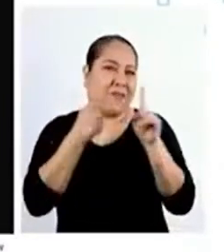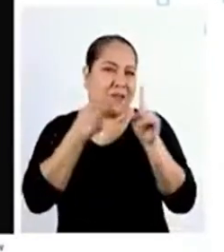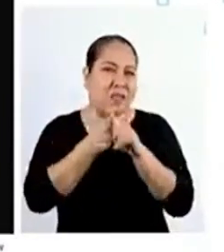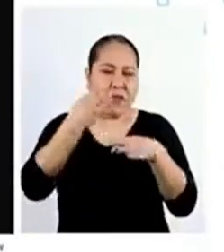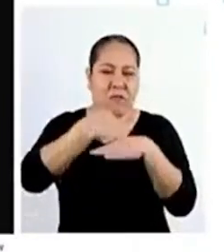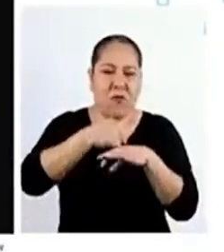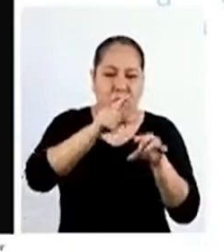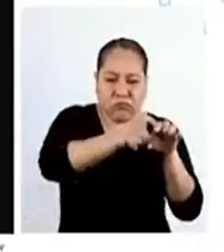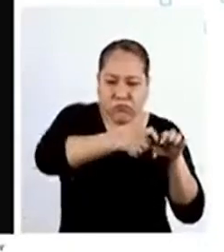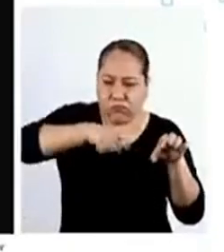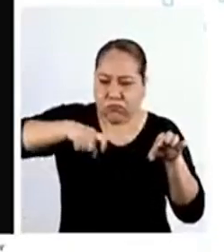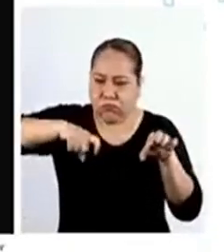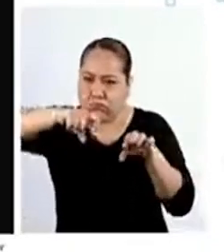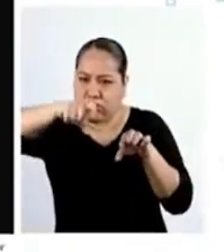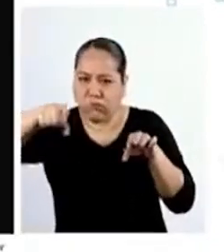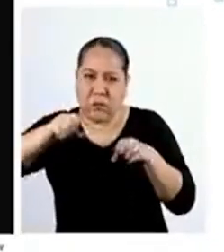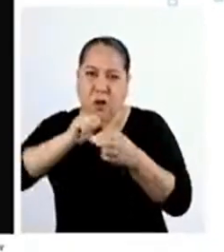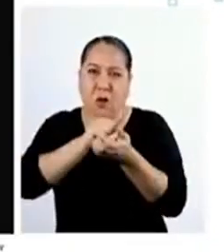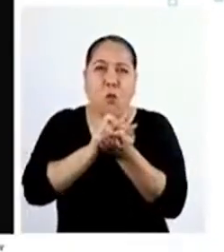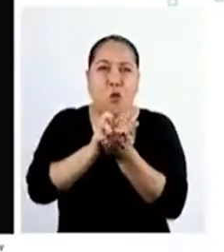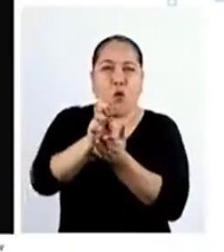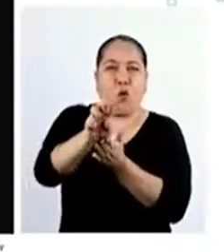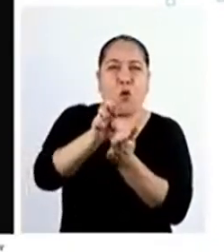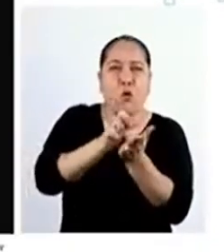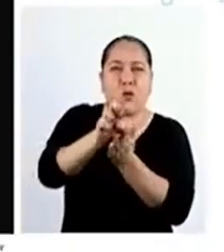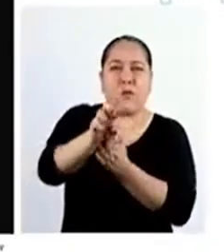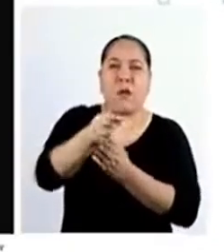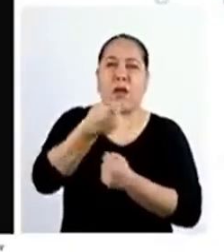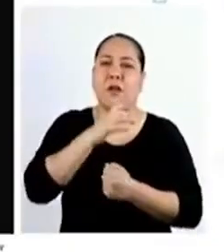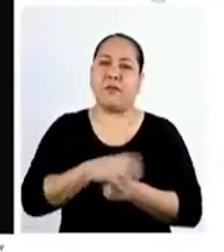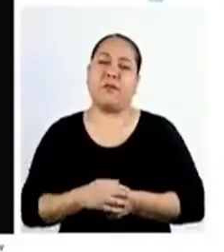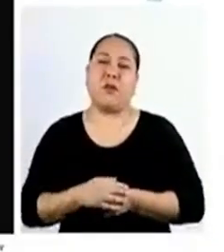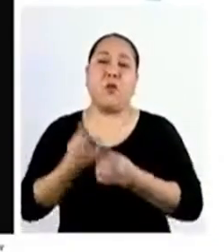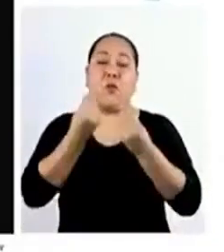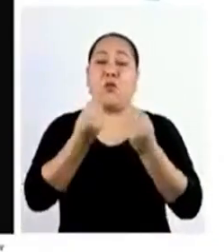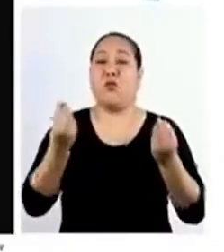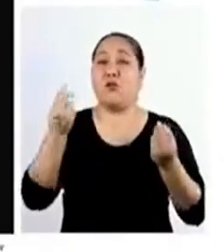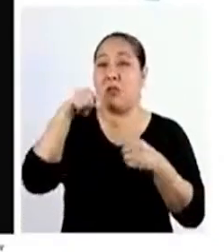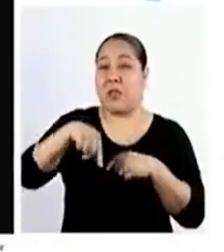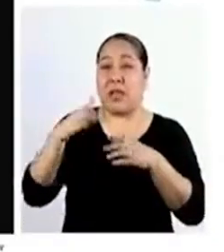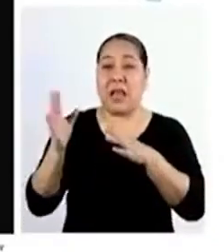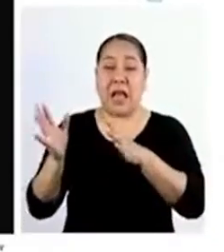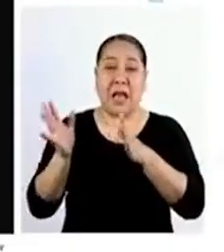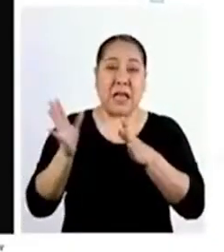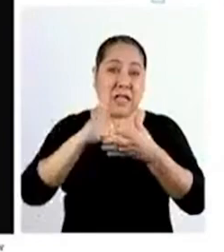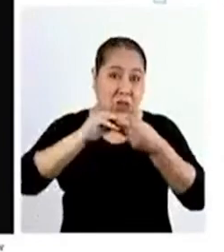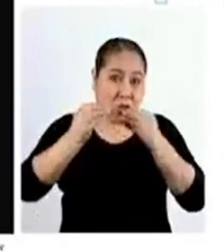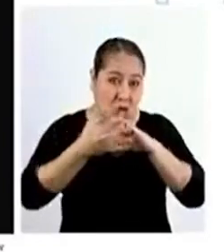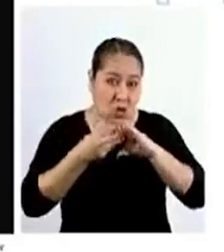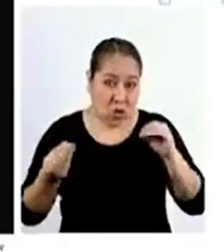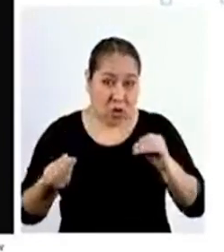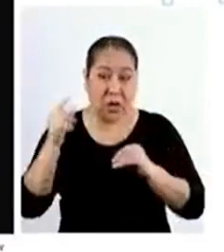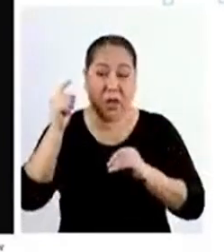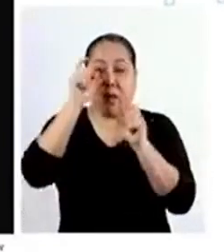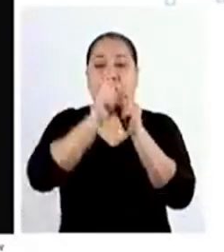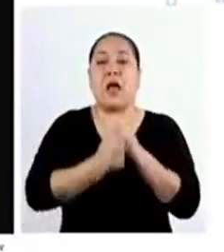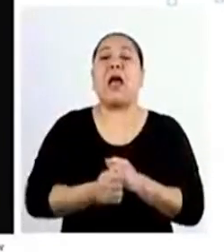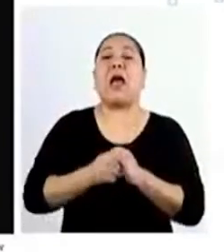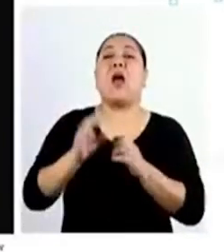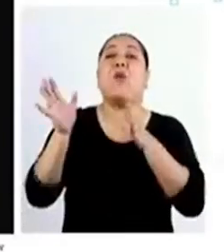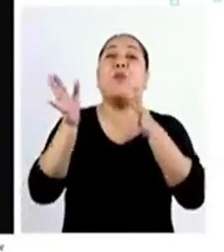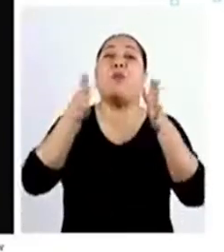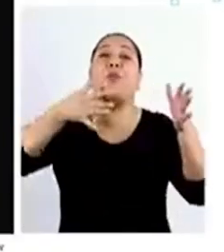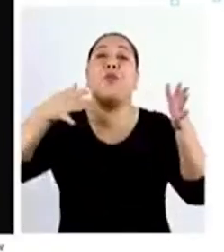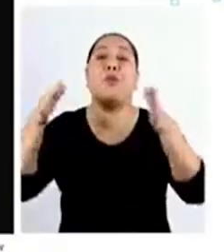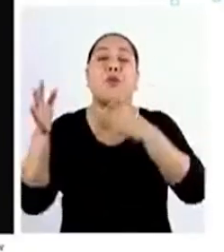obra Para instalar las tuberías y purificar el agua Durante la mayor parte de la historia humana El aire es considerado un recurso